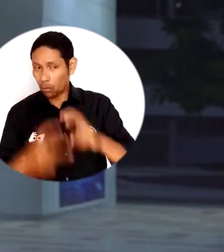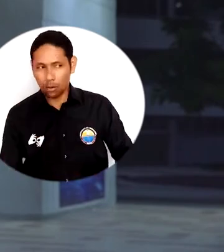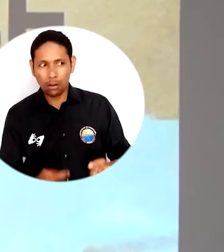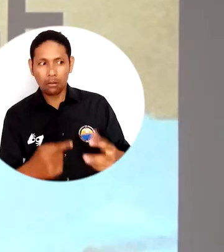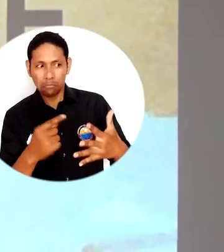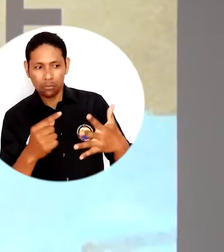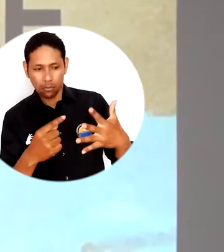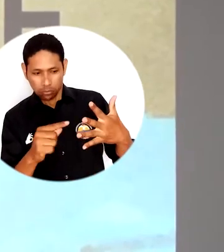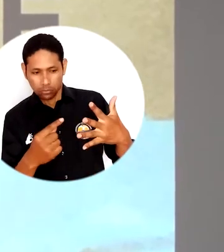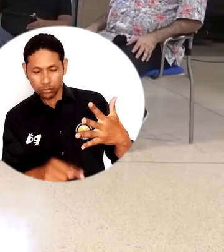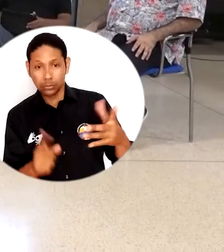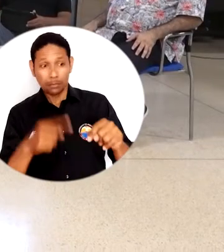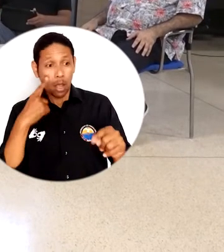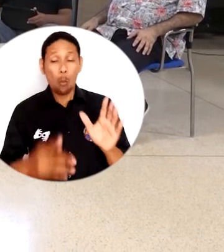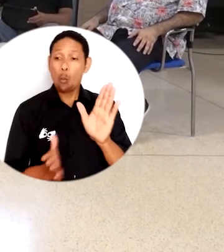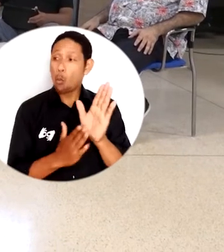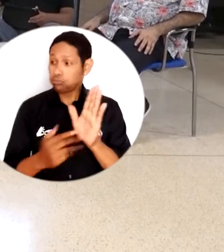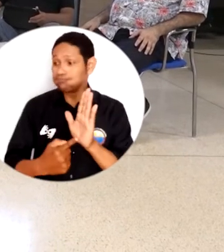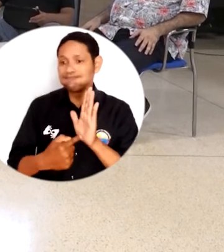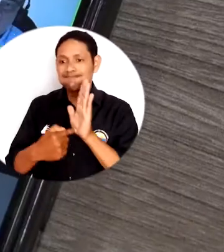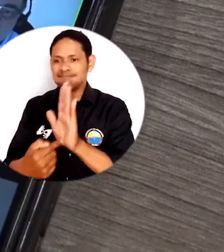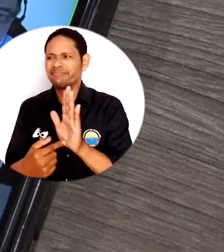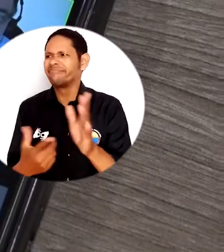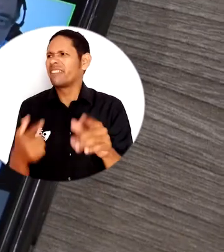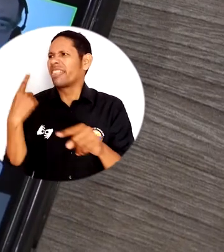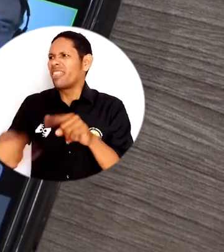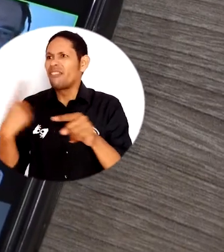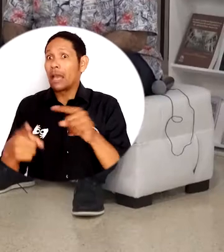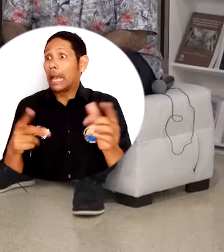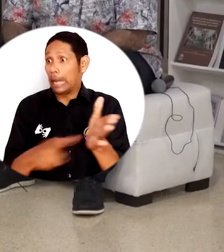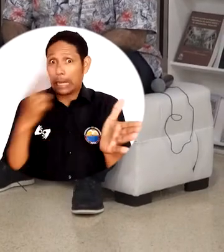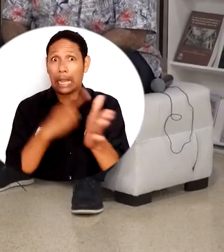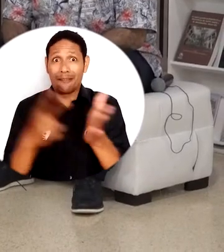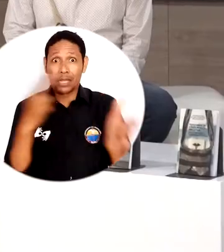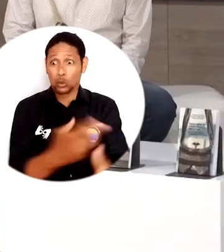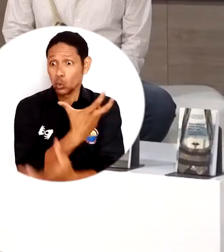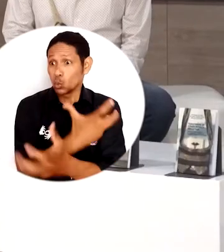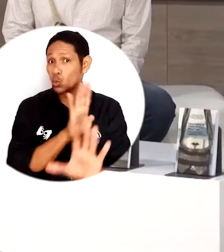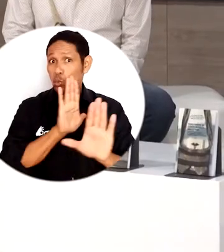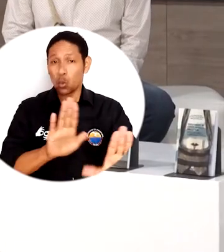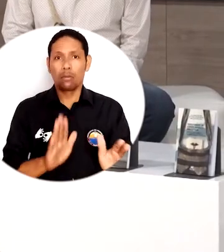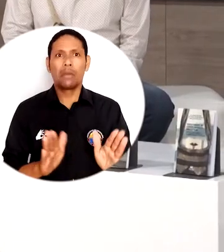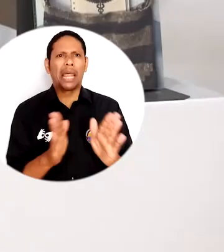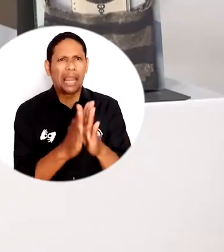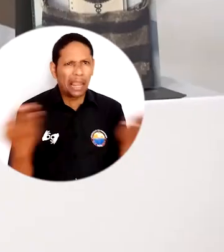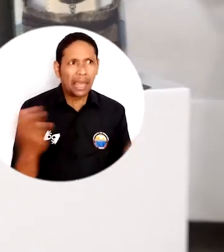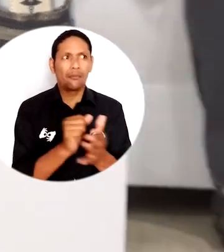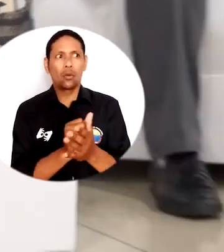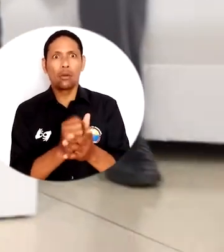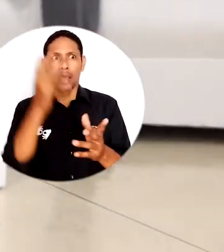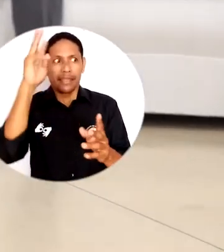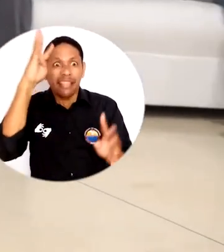términos de proyectos de investigación, pero también los resultados de la misma como publicaciones en revistas científicas, en